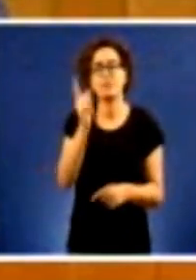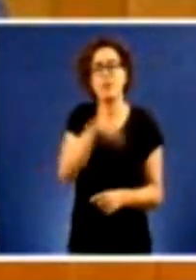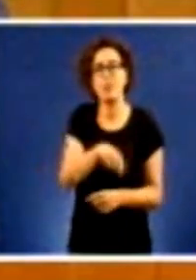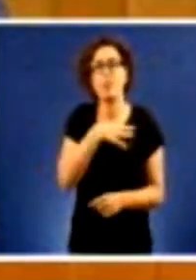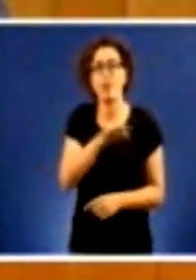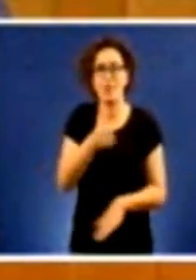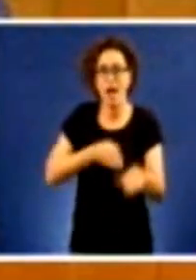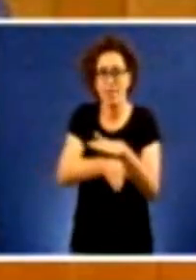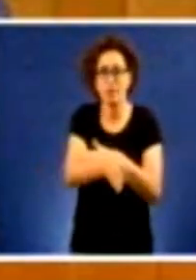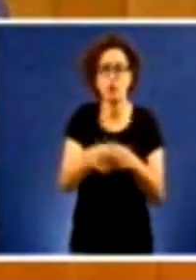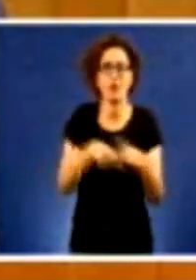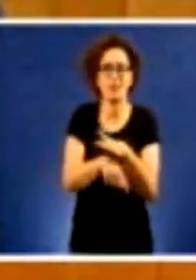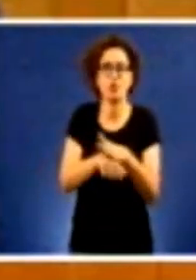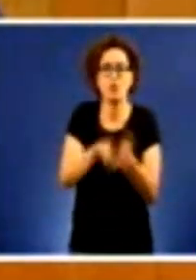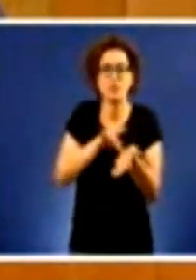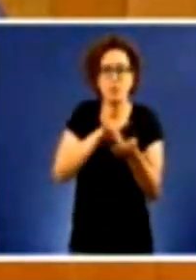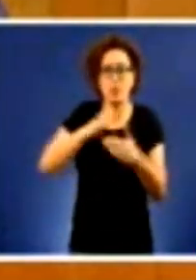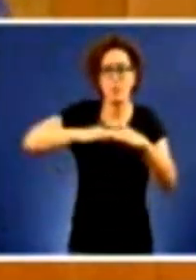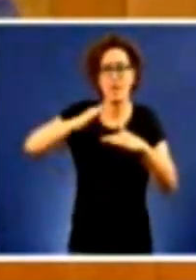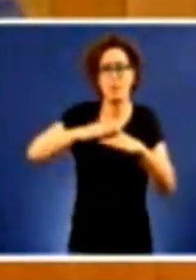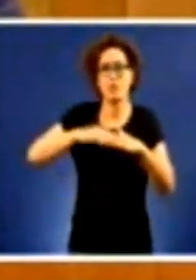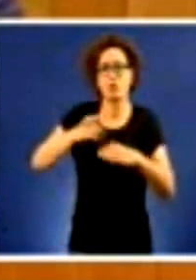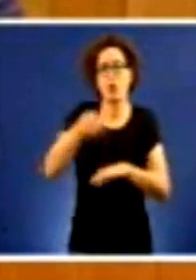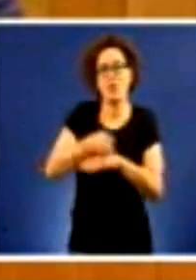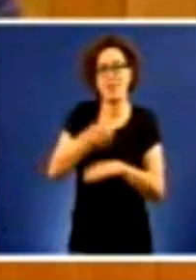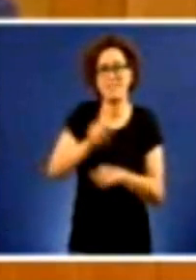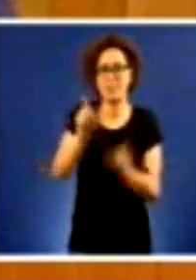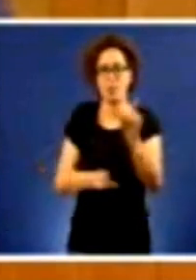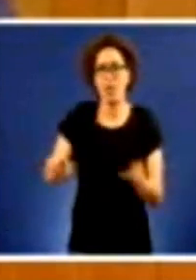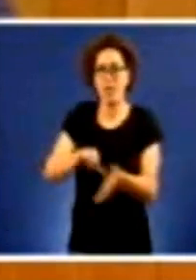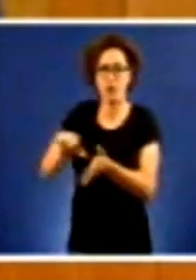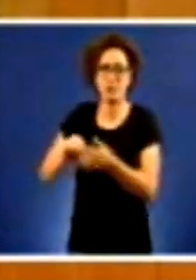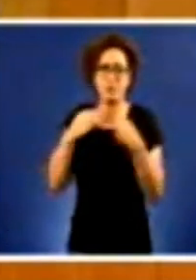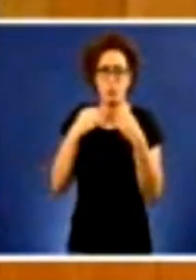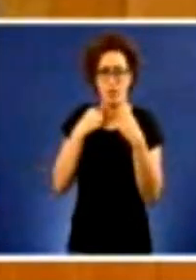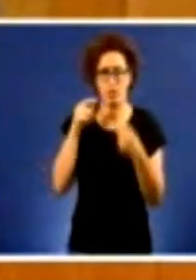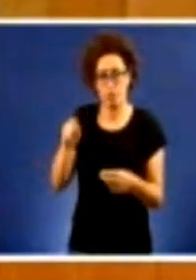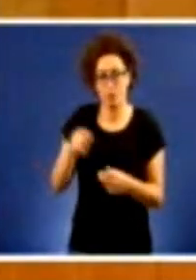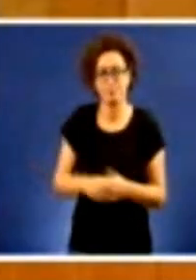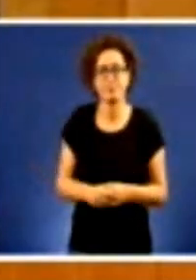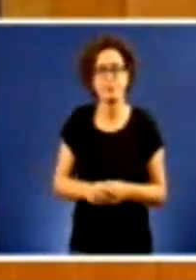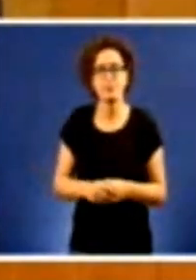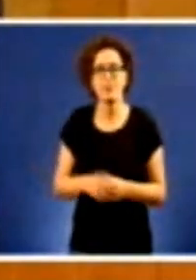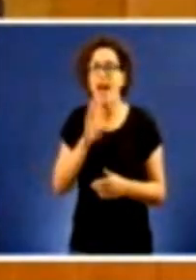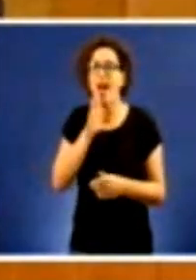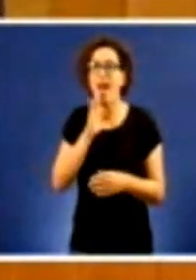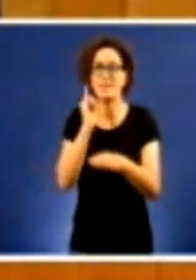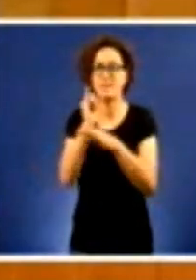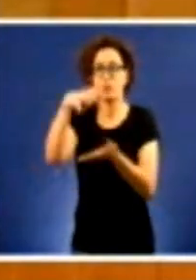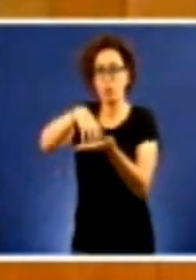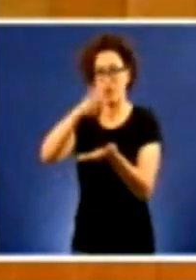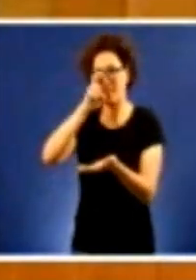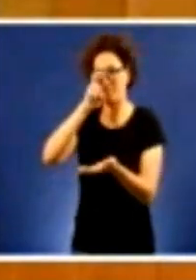gestión dos servicios mínimos obrigatorios á ciudadanía ás deputacións esas institucións obsoletas